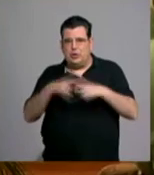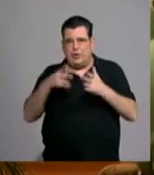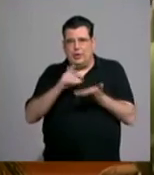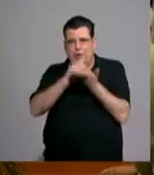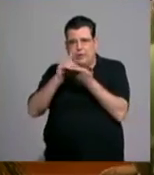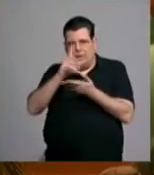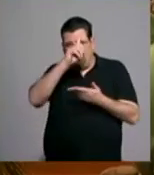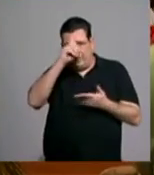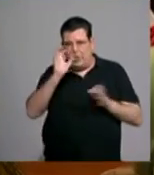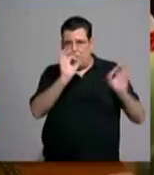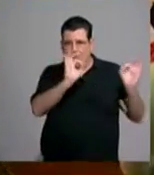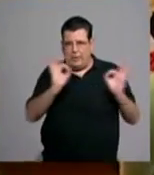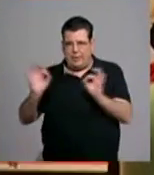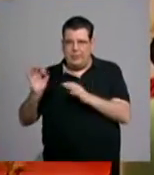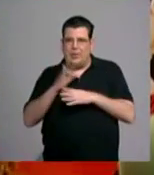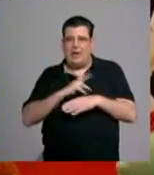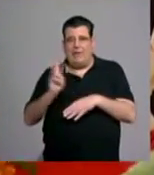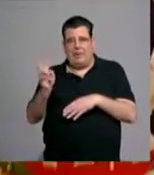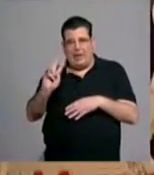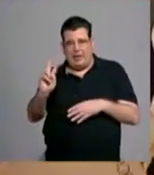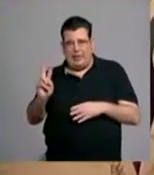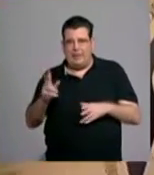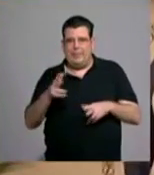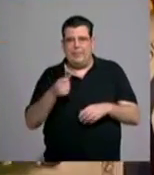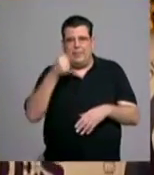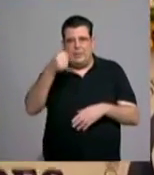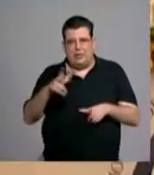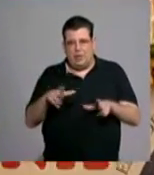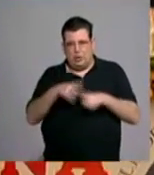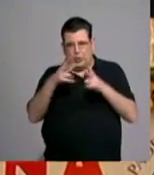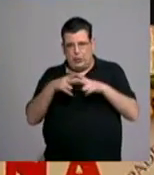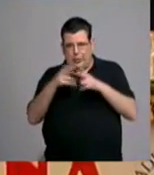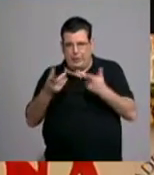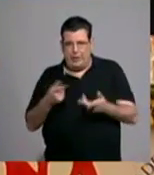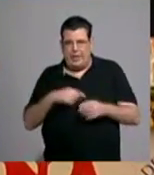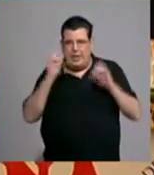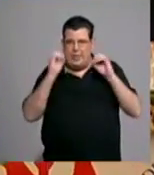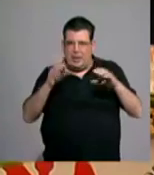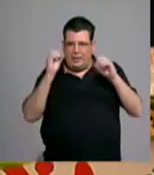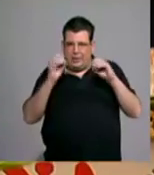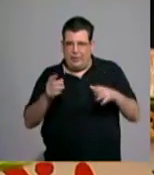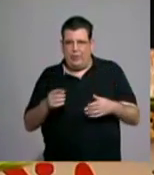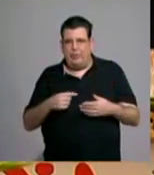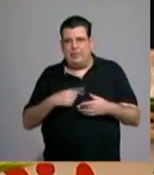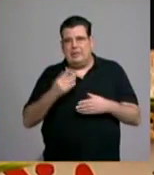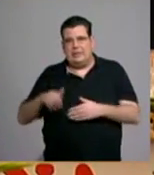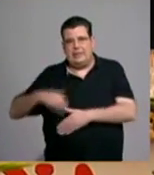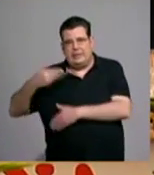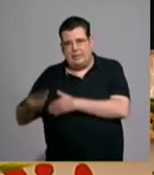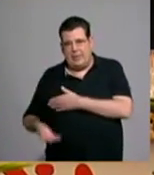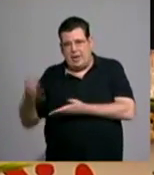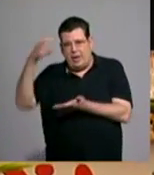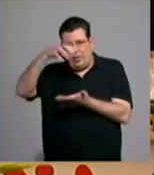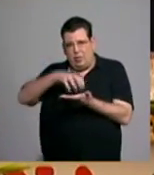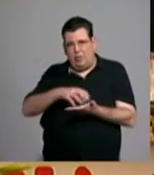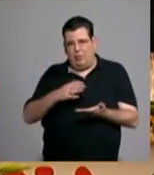Organizada por las Vicarías de Pastoral Social e Innovación, Evangelización y Acción Caritativa tuvo lugar en el Seminario Conciliar al